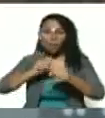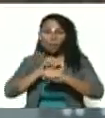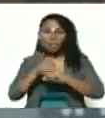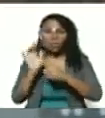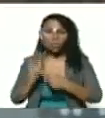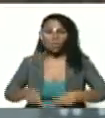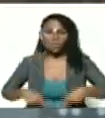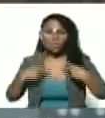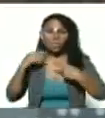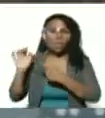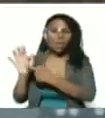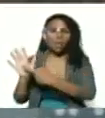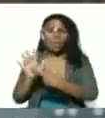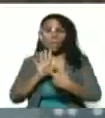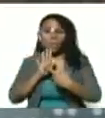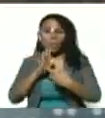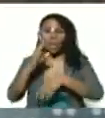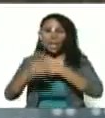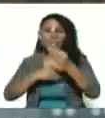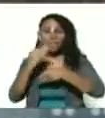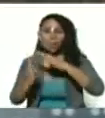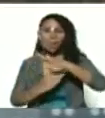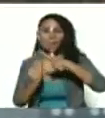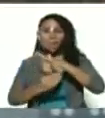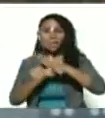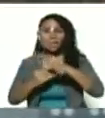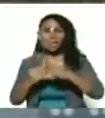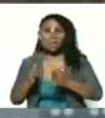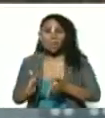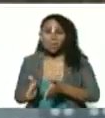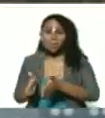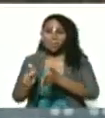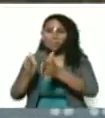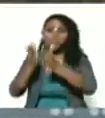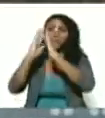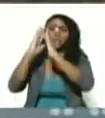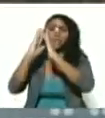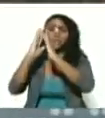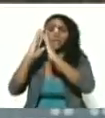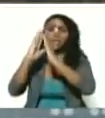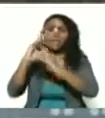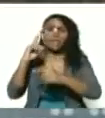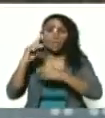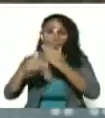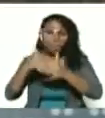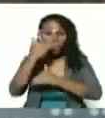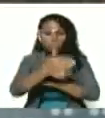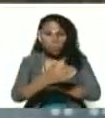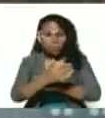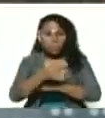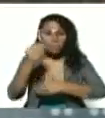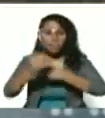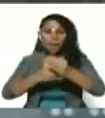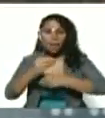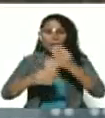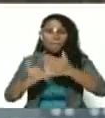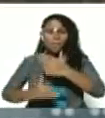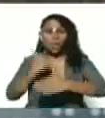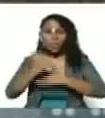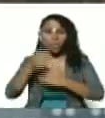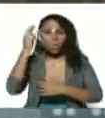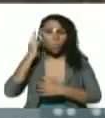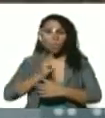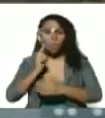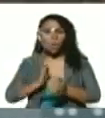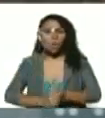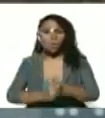echaron las bases de las columnas de los que después sería el proyecto bolivariano